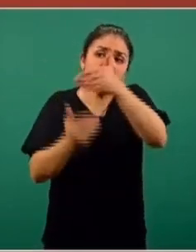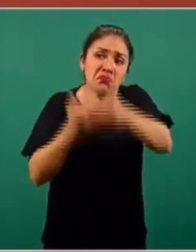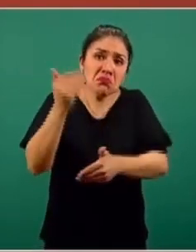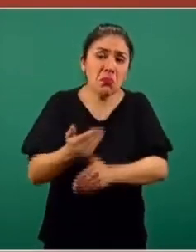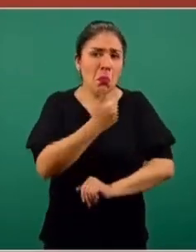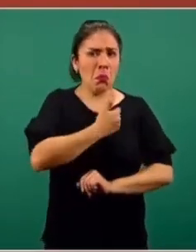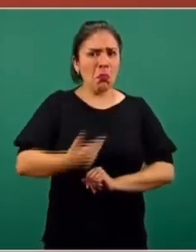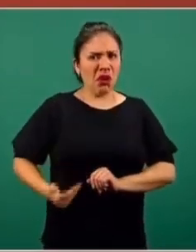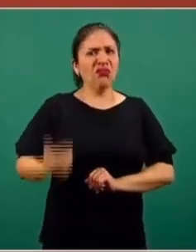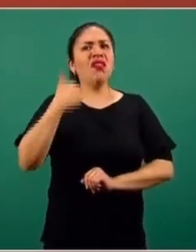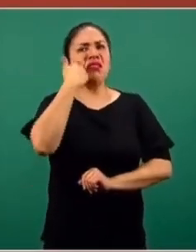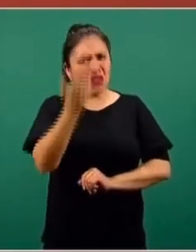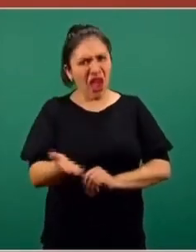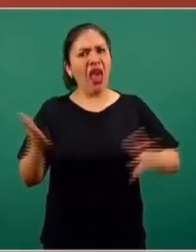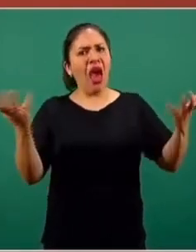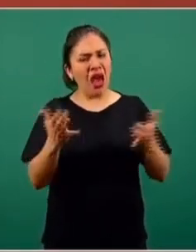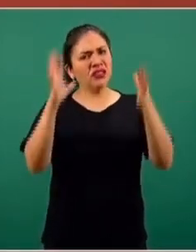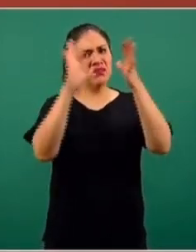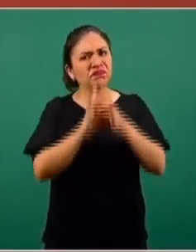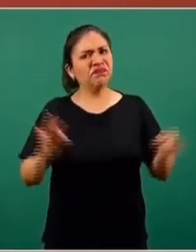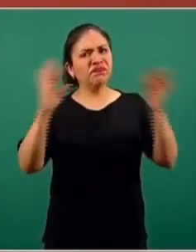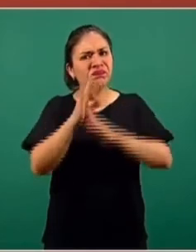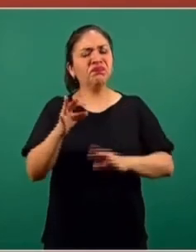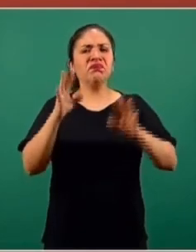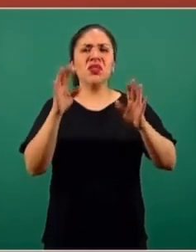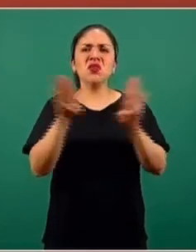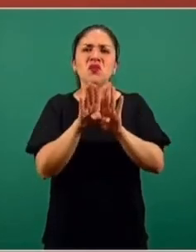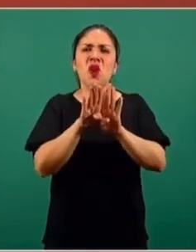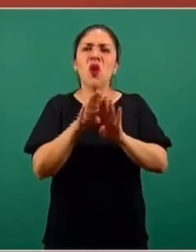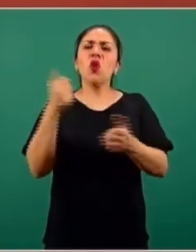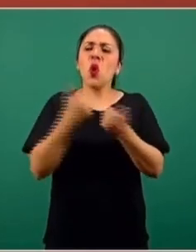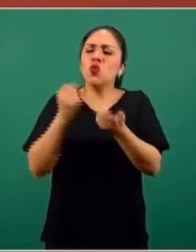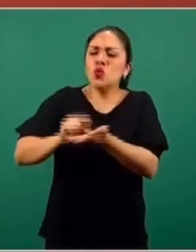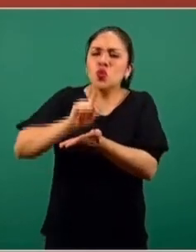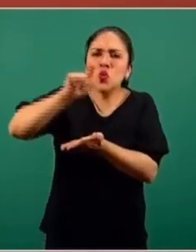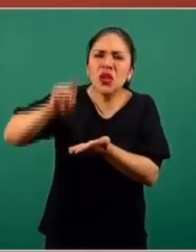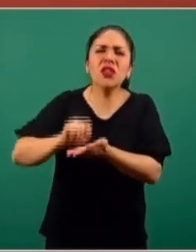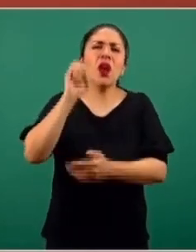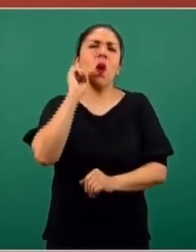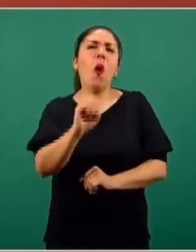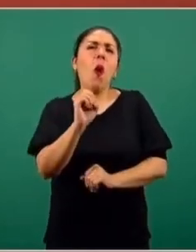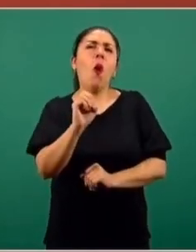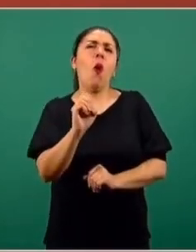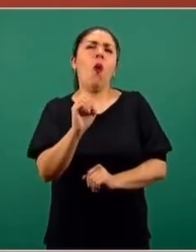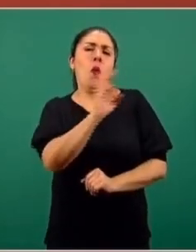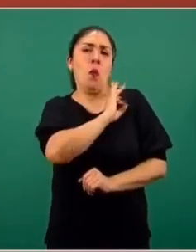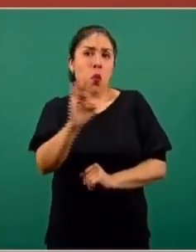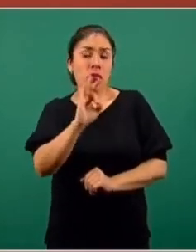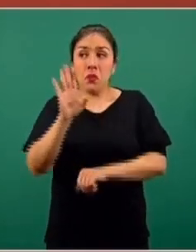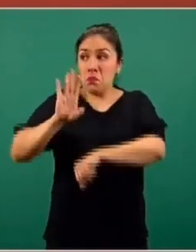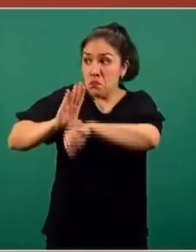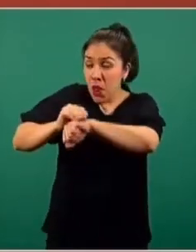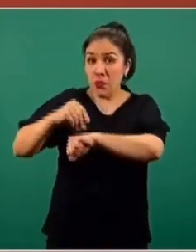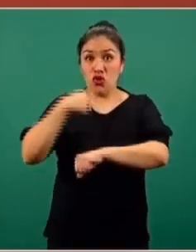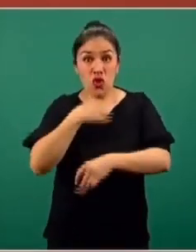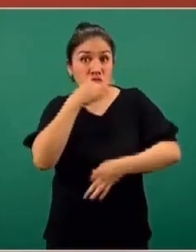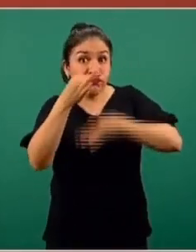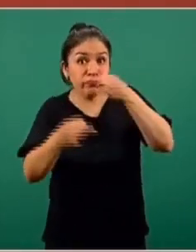optara por compartir con el público a través de su cuenta de Twitter o nos permitiera a nosotros